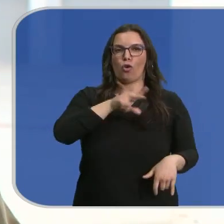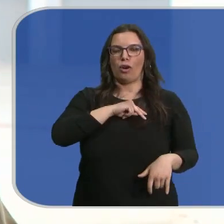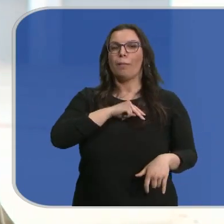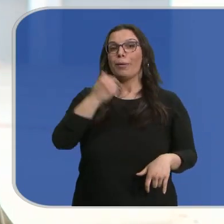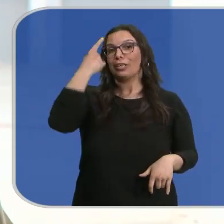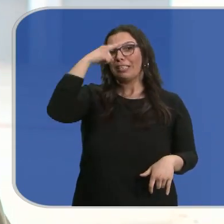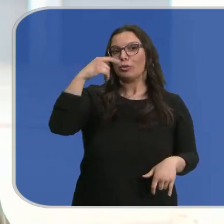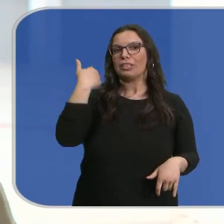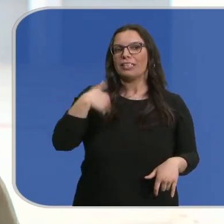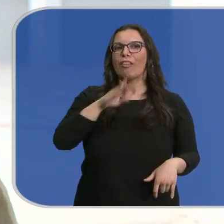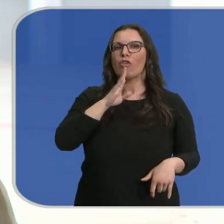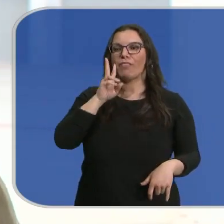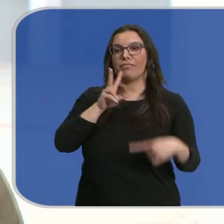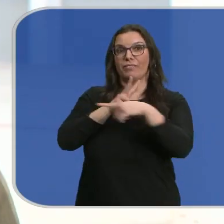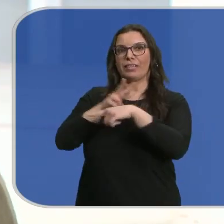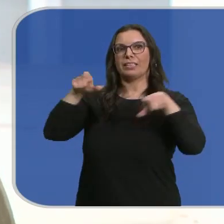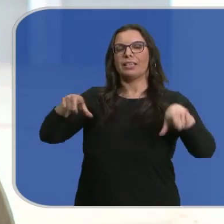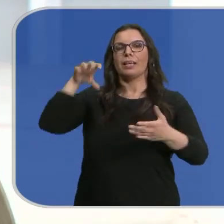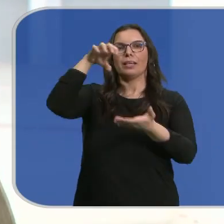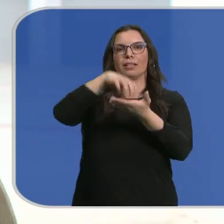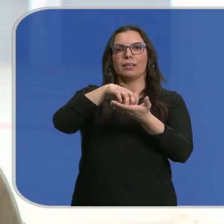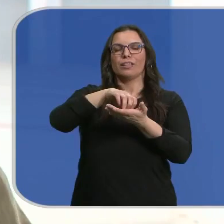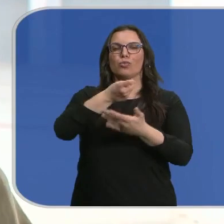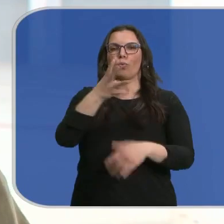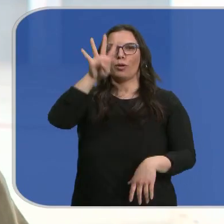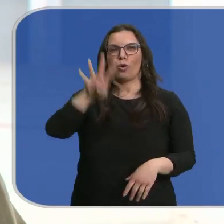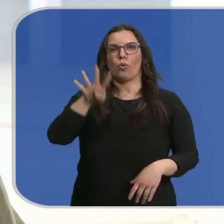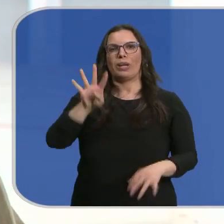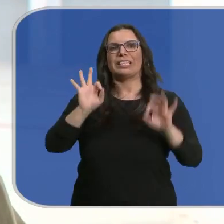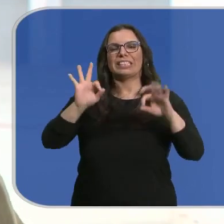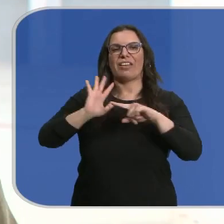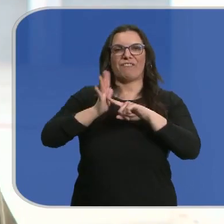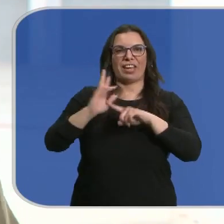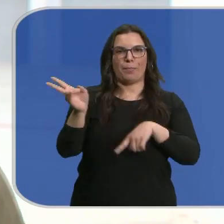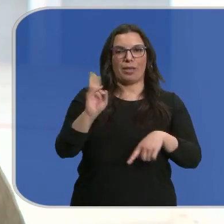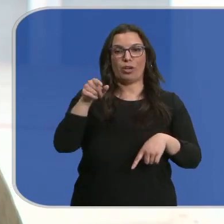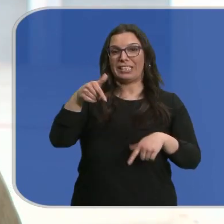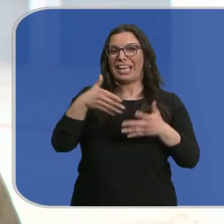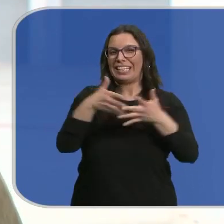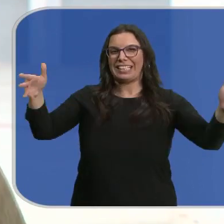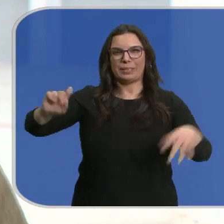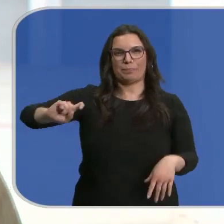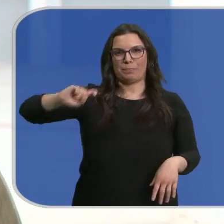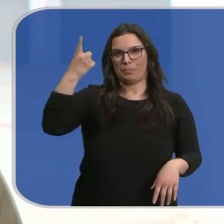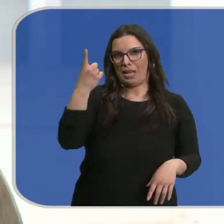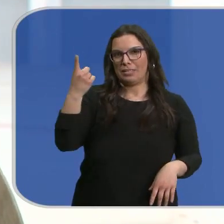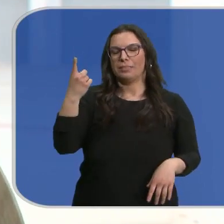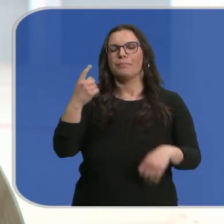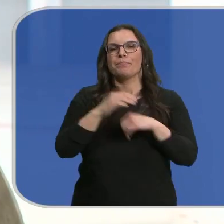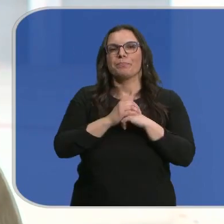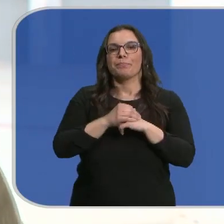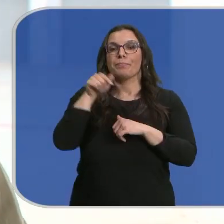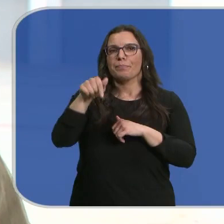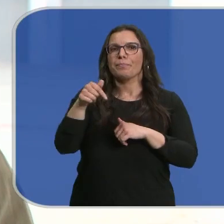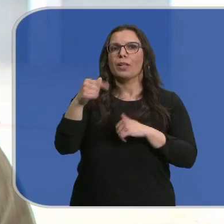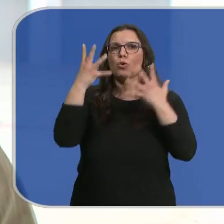sabemos dónde va a ser. Va a ser aquí, en este pabellón, el número 4 de la Feria de Valladolid. Es el más grande que tiene el recinto ferial.